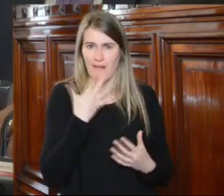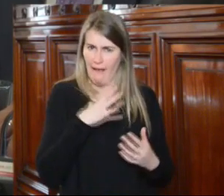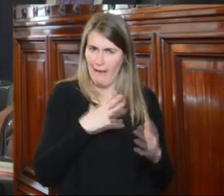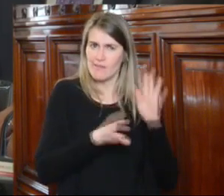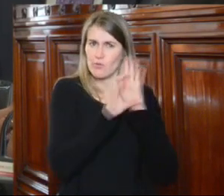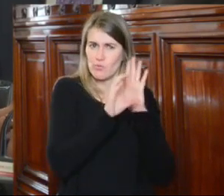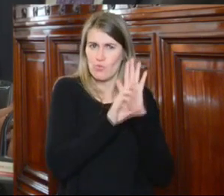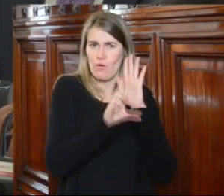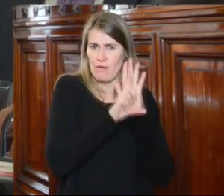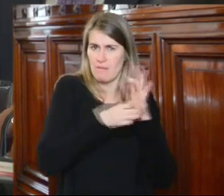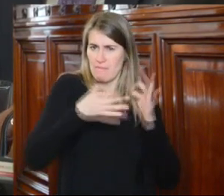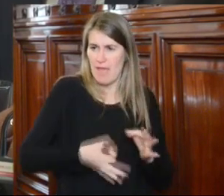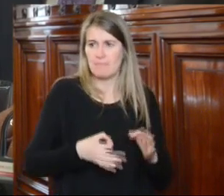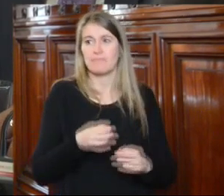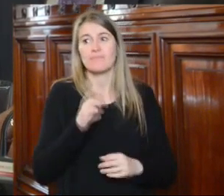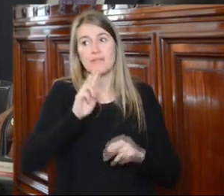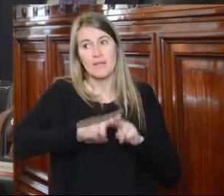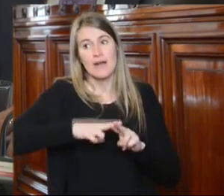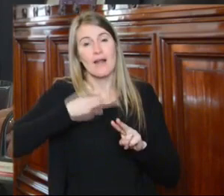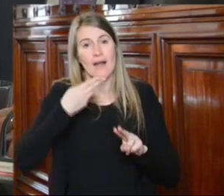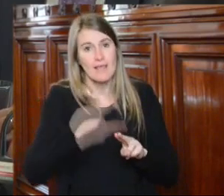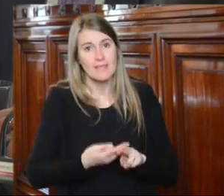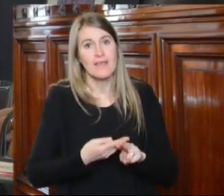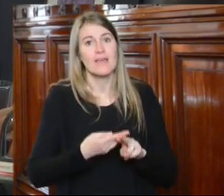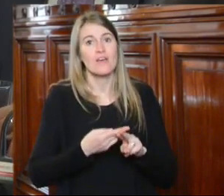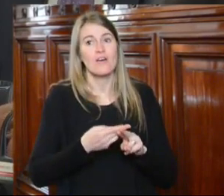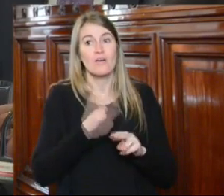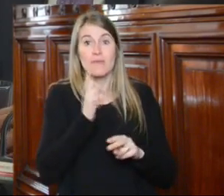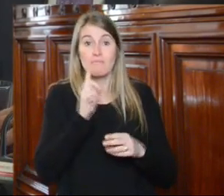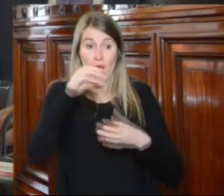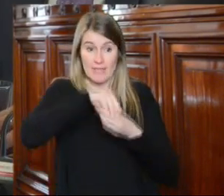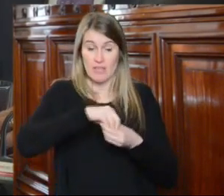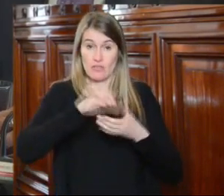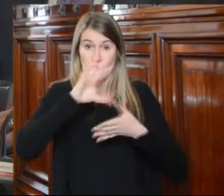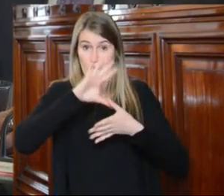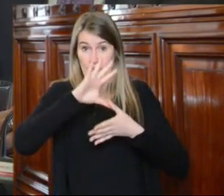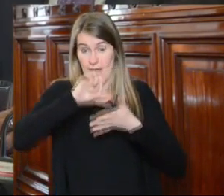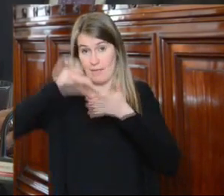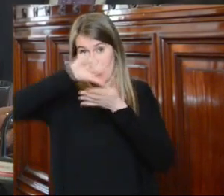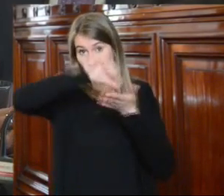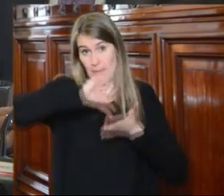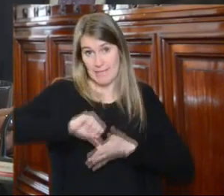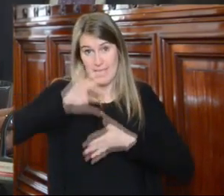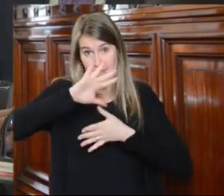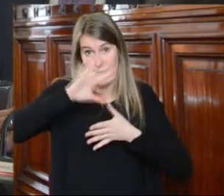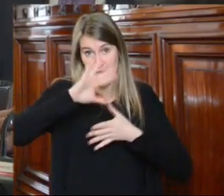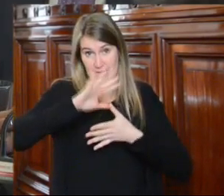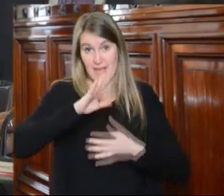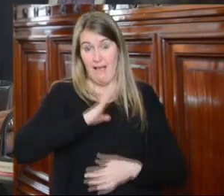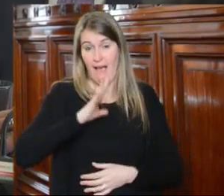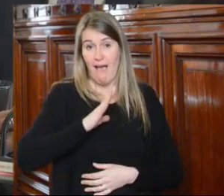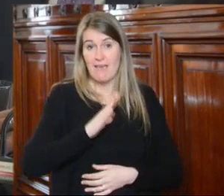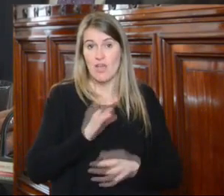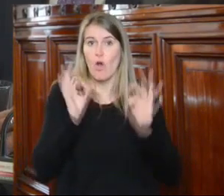sí reiterar que para el sistema interamericano es totalmente claro el carácter integral